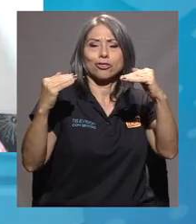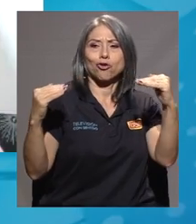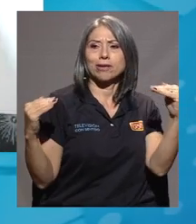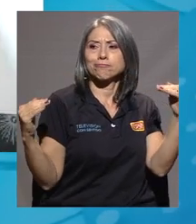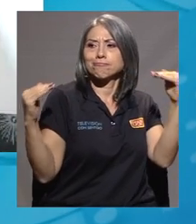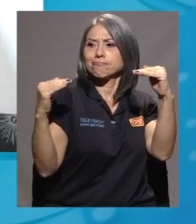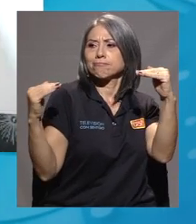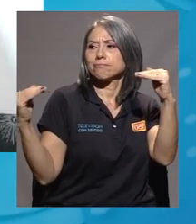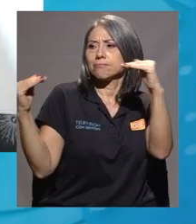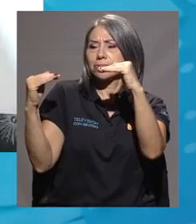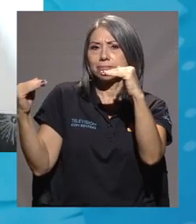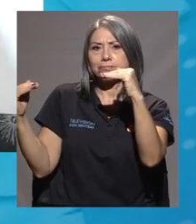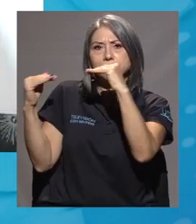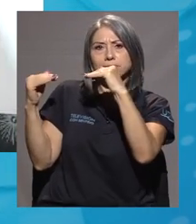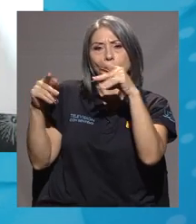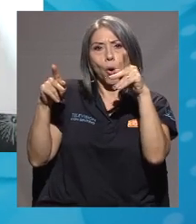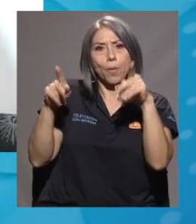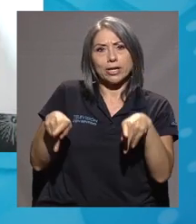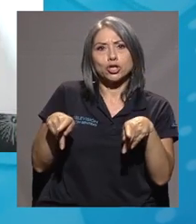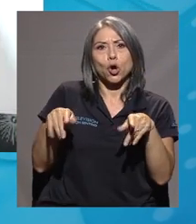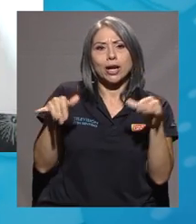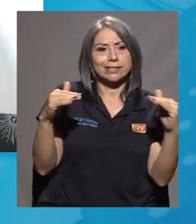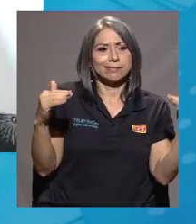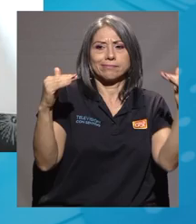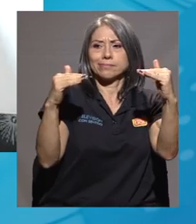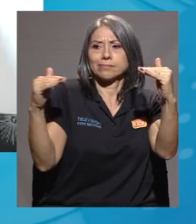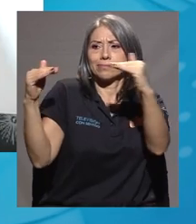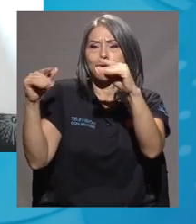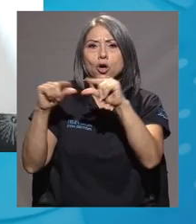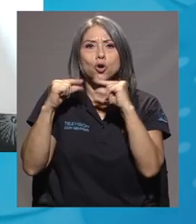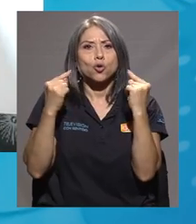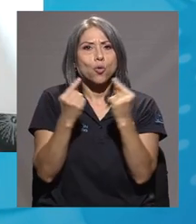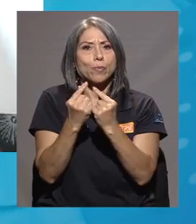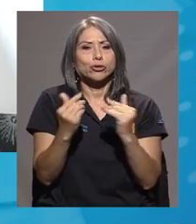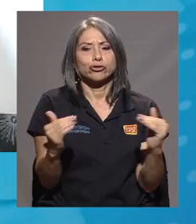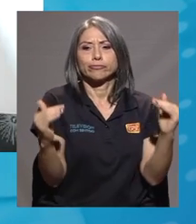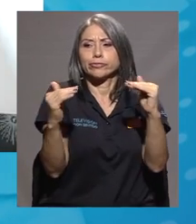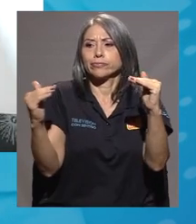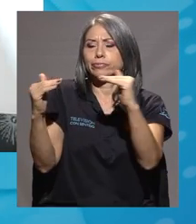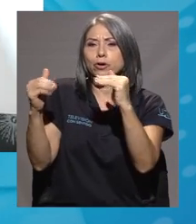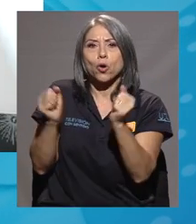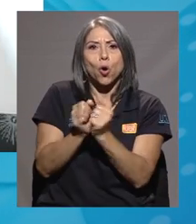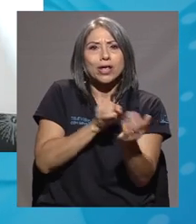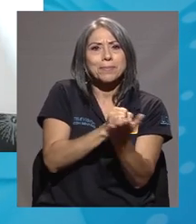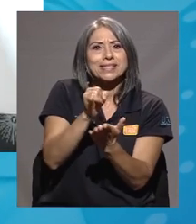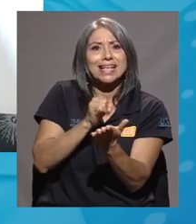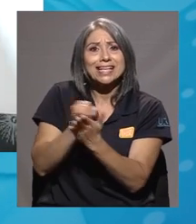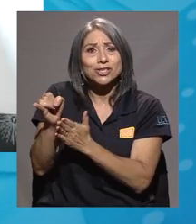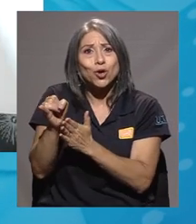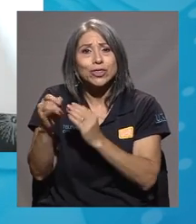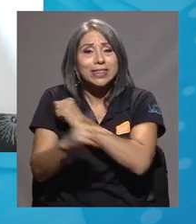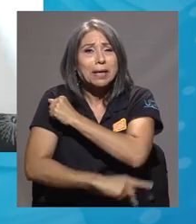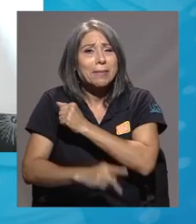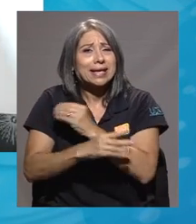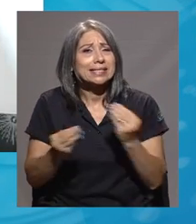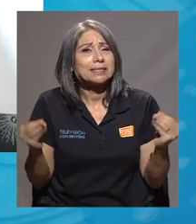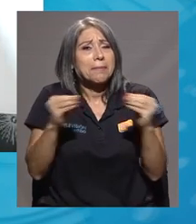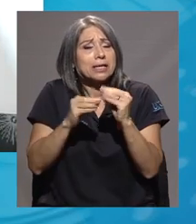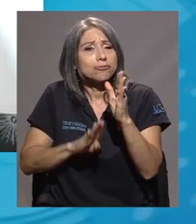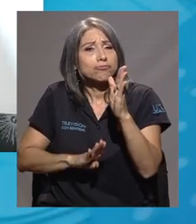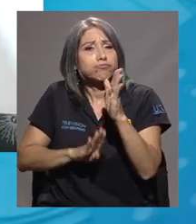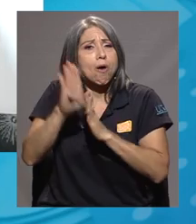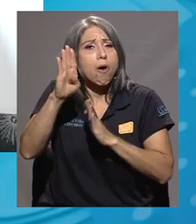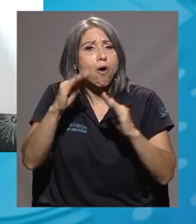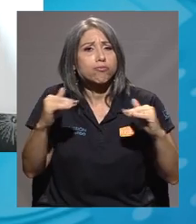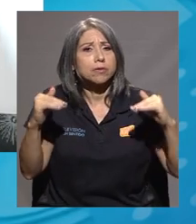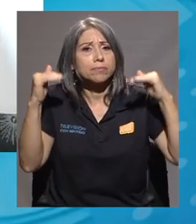codean con personas de con grupos y con líneas de investigación de primer mundo y que